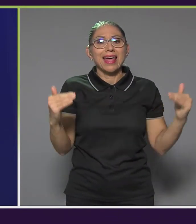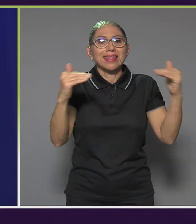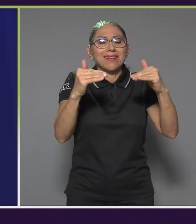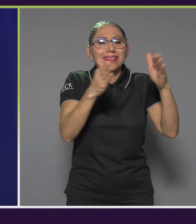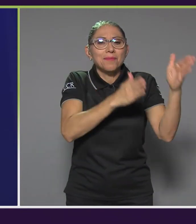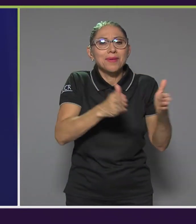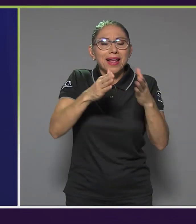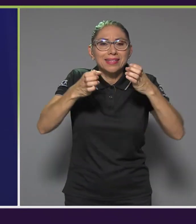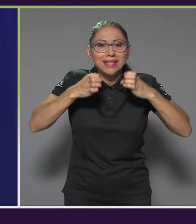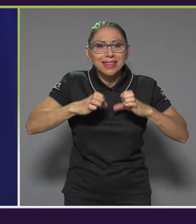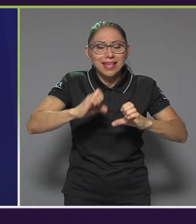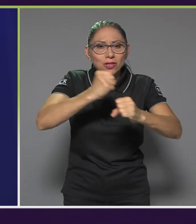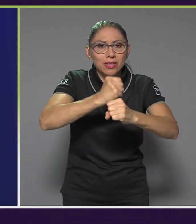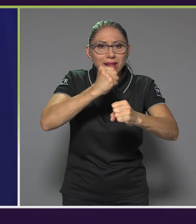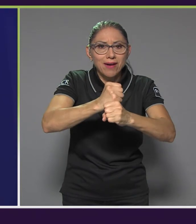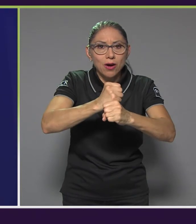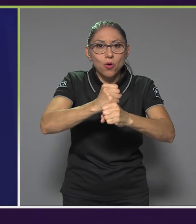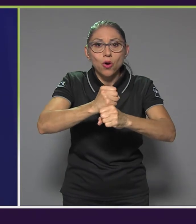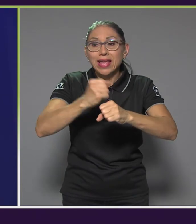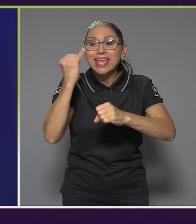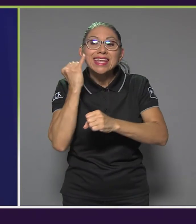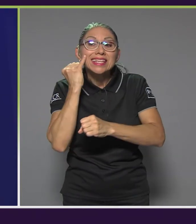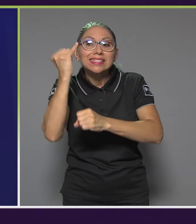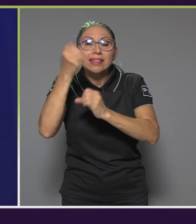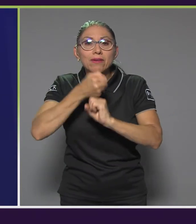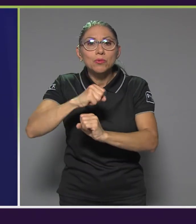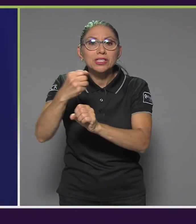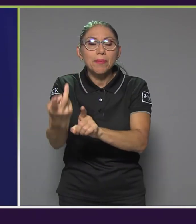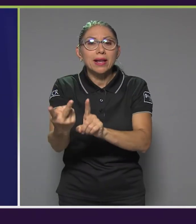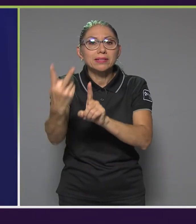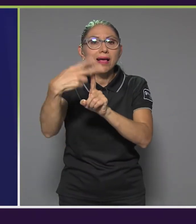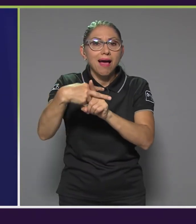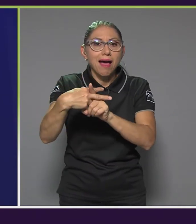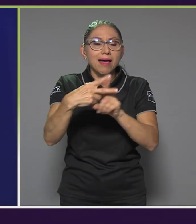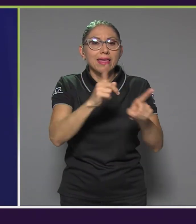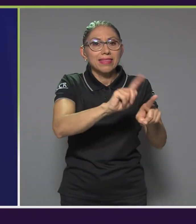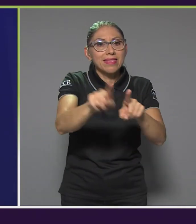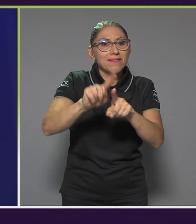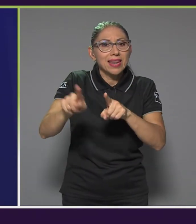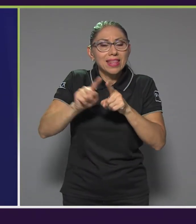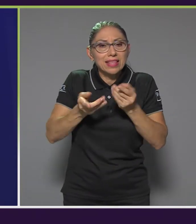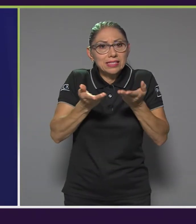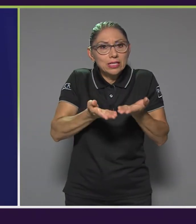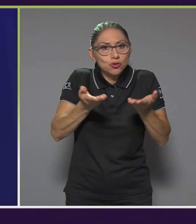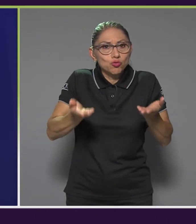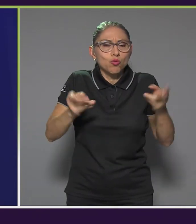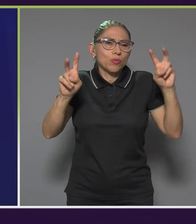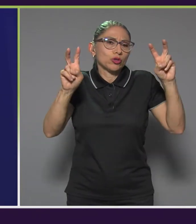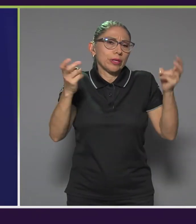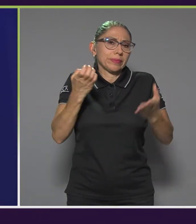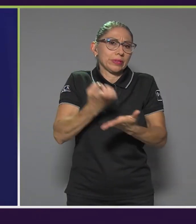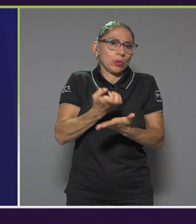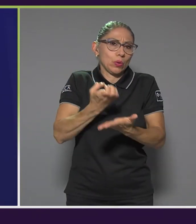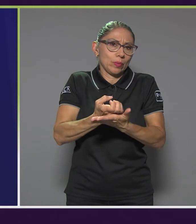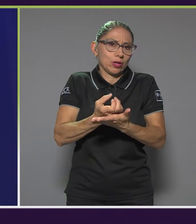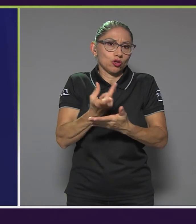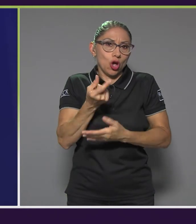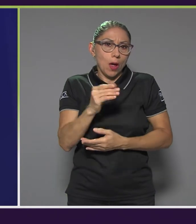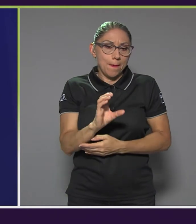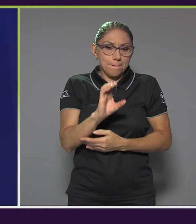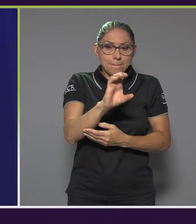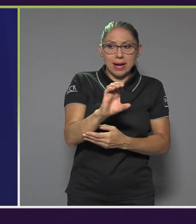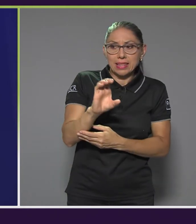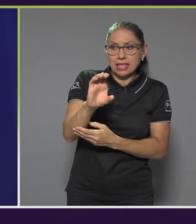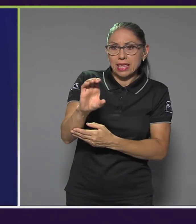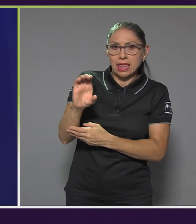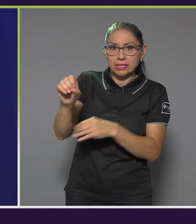implementación de las iniciativas municipales y los diferentes insumos económicos que por sus partidas los municipios podrían